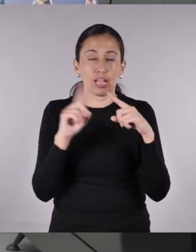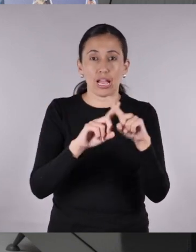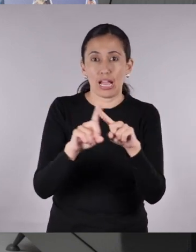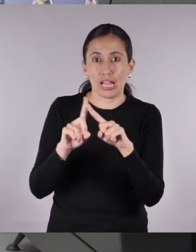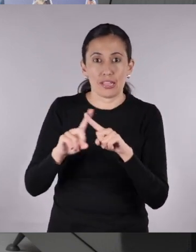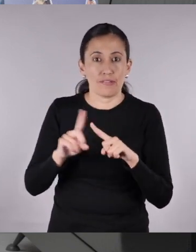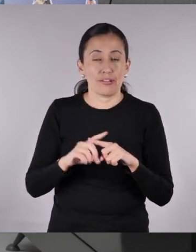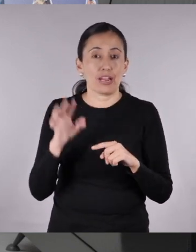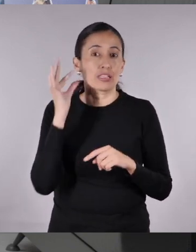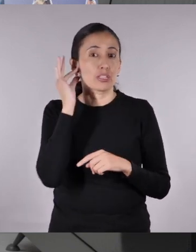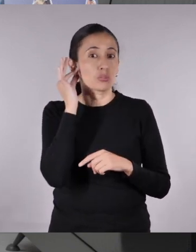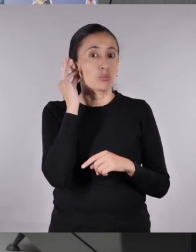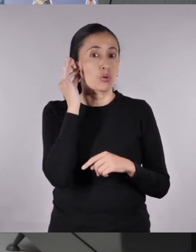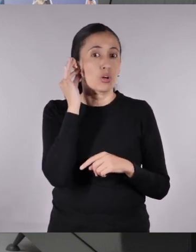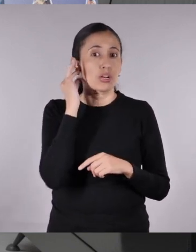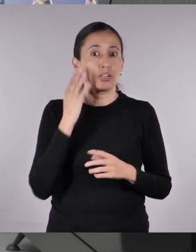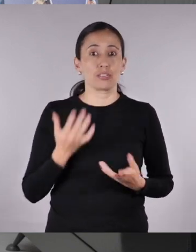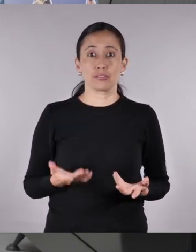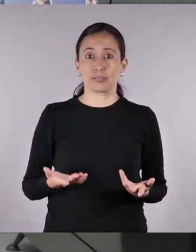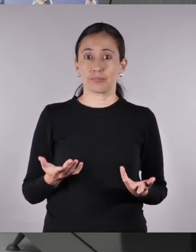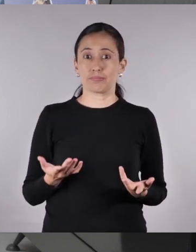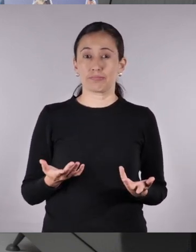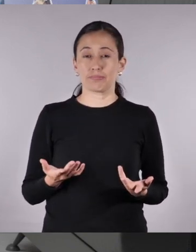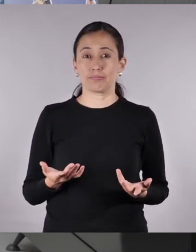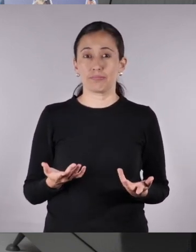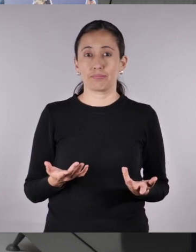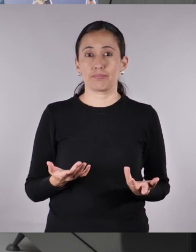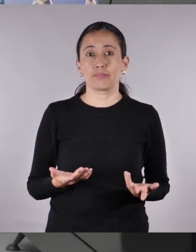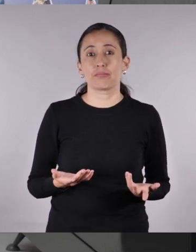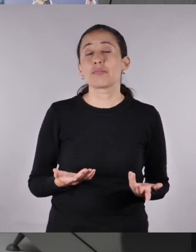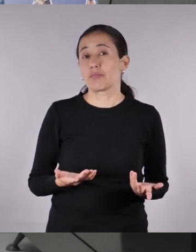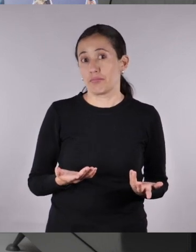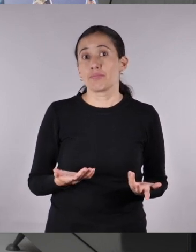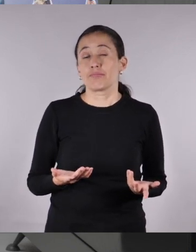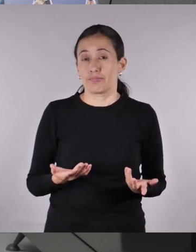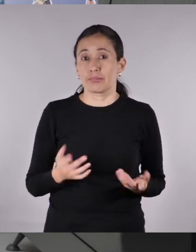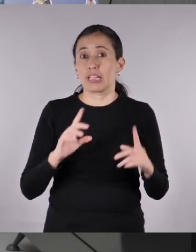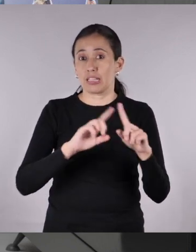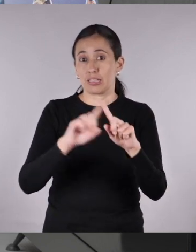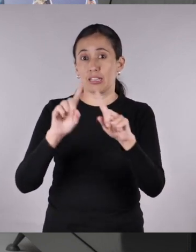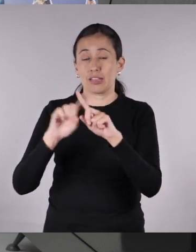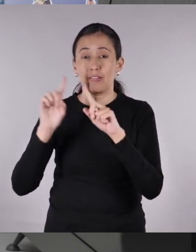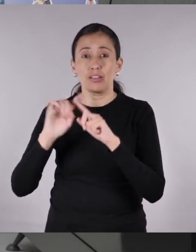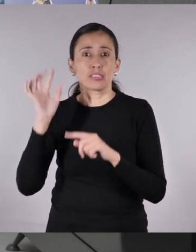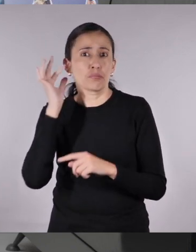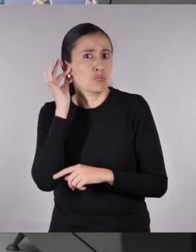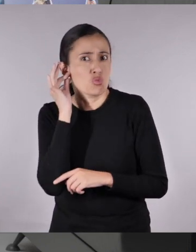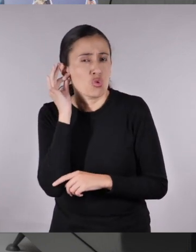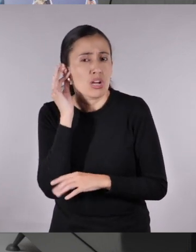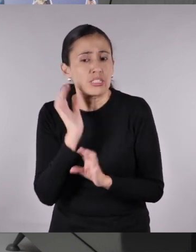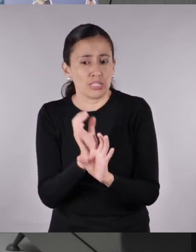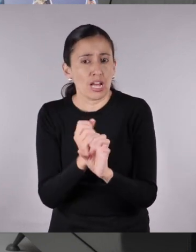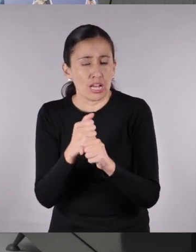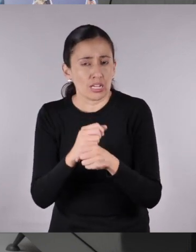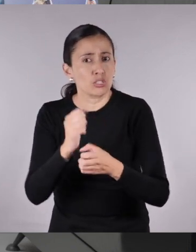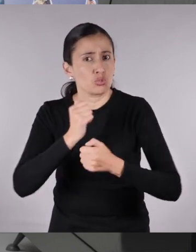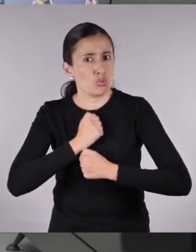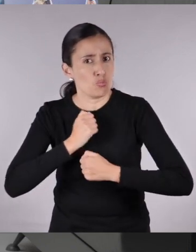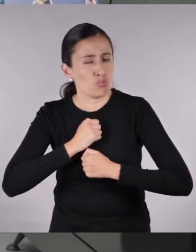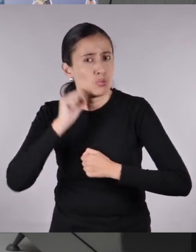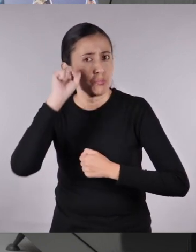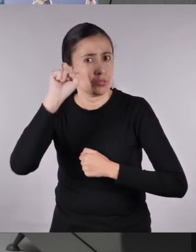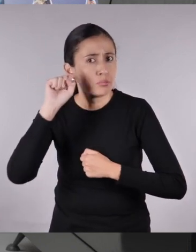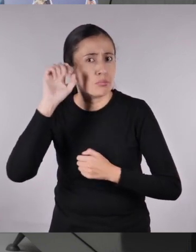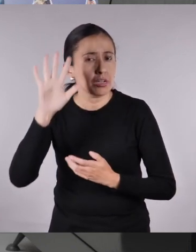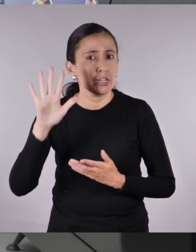Lotte Reininger, Lenny Riefenstahl y Dalupino. Agnes Varda. ¡Uy, me encantan las películas de Agnes! Y